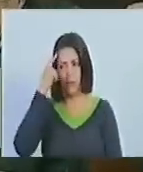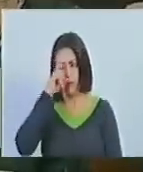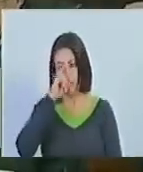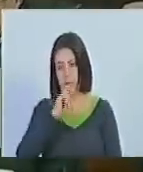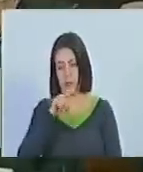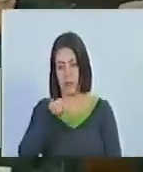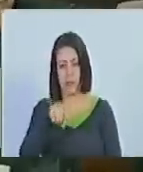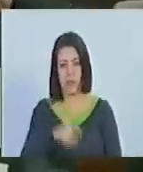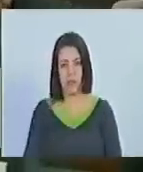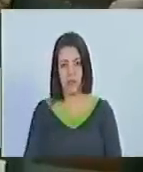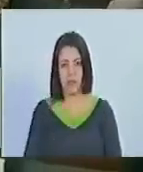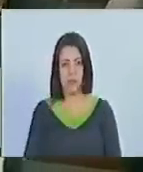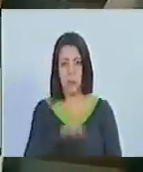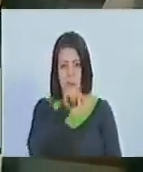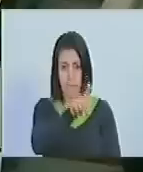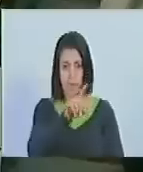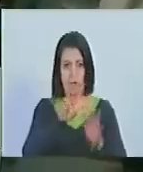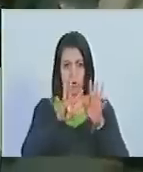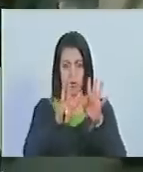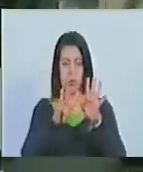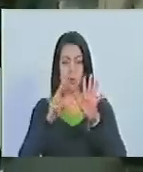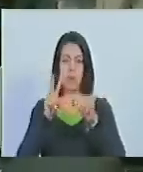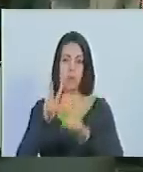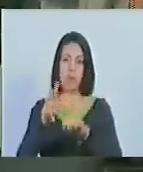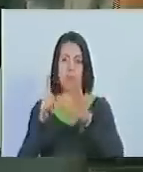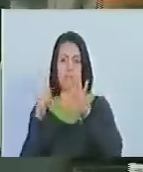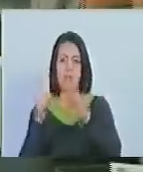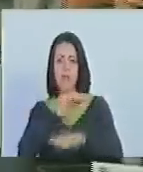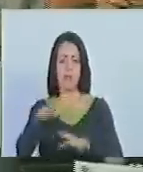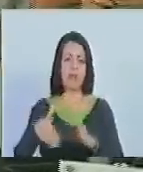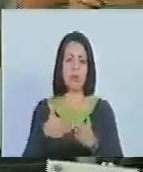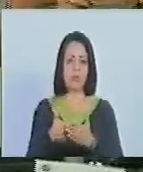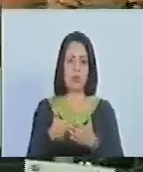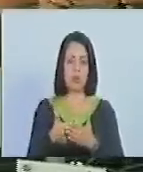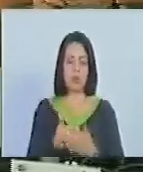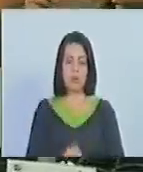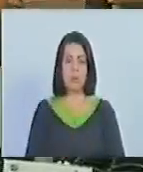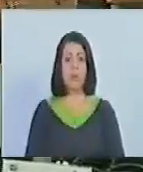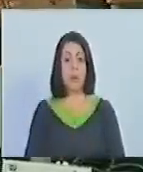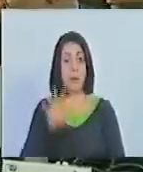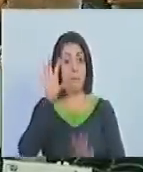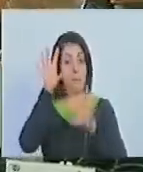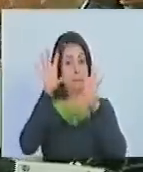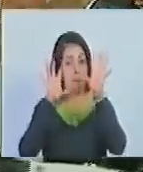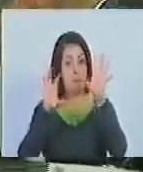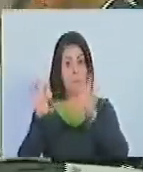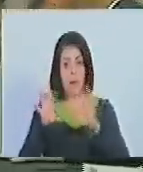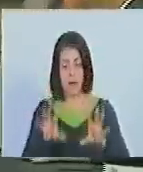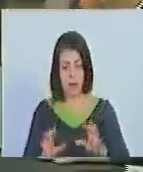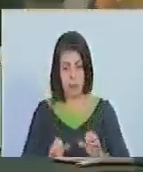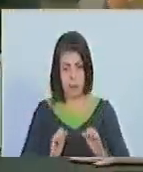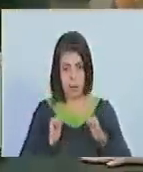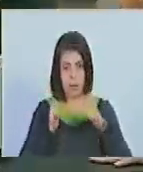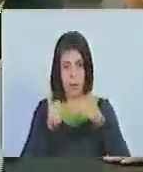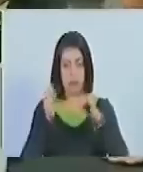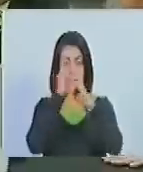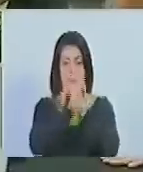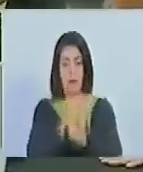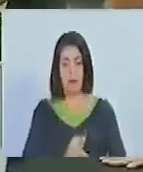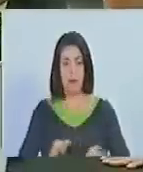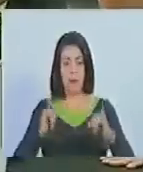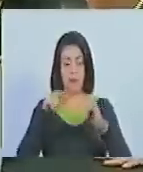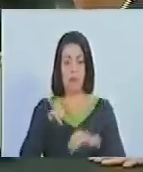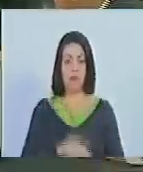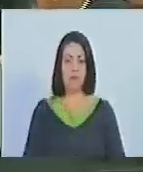año ese año 1826 todas las naciones nacientes ya independizadas